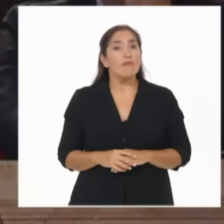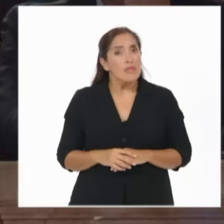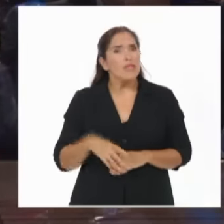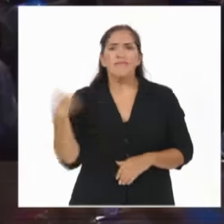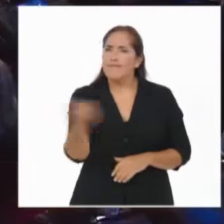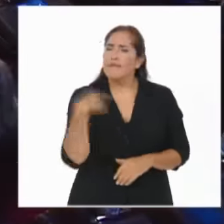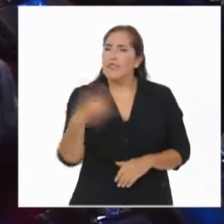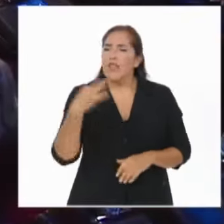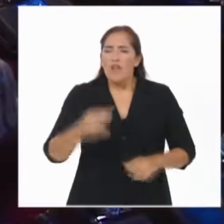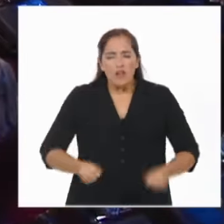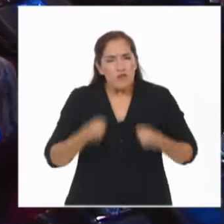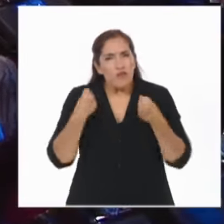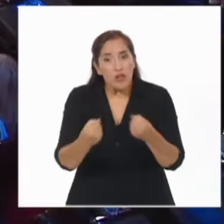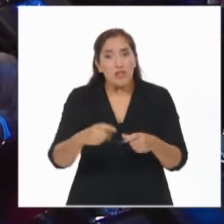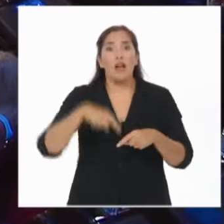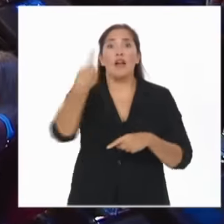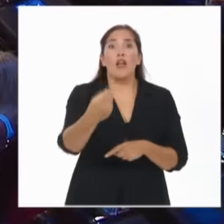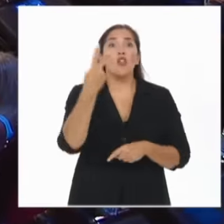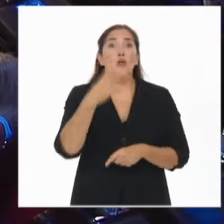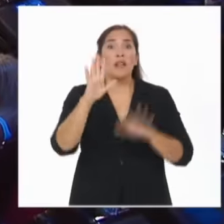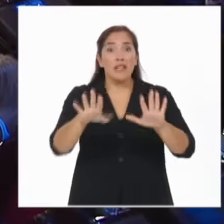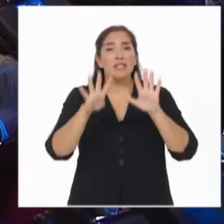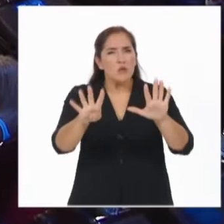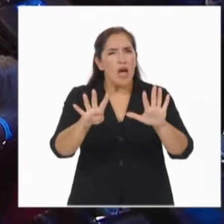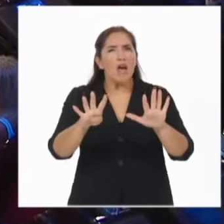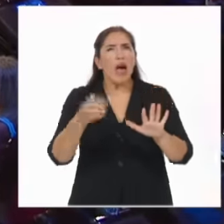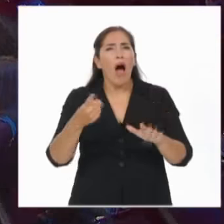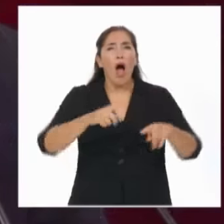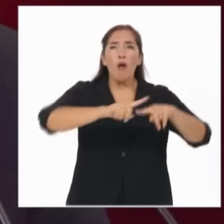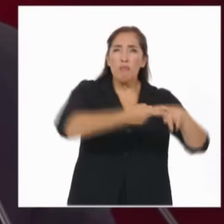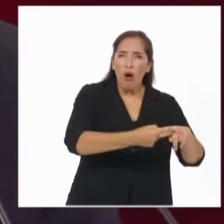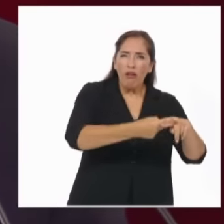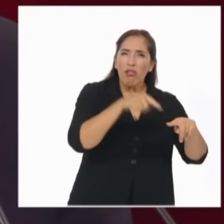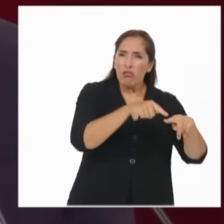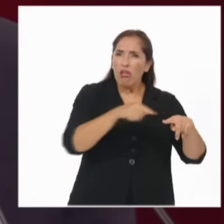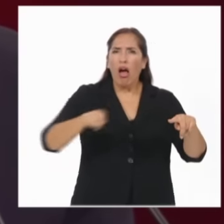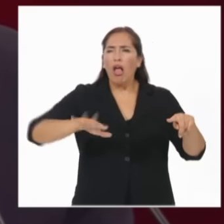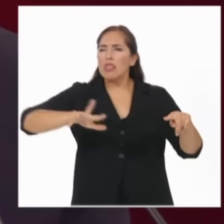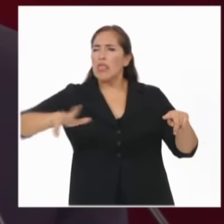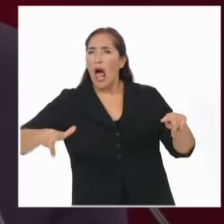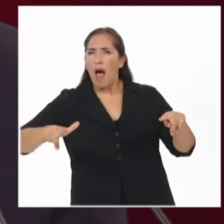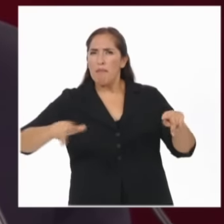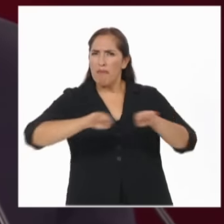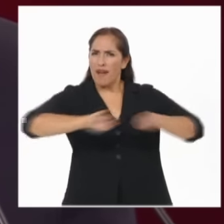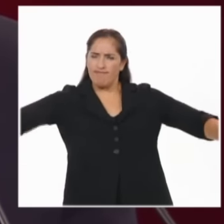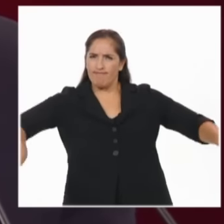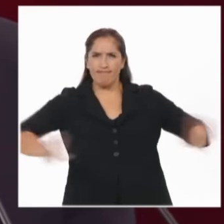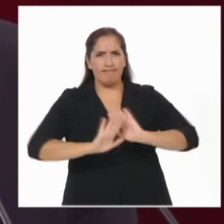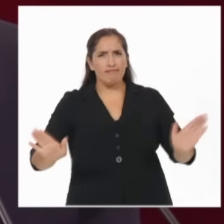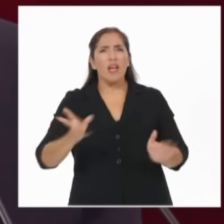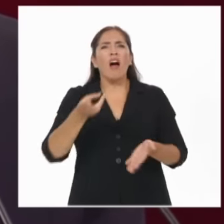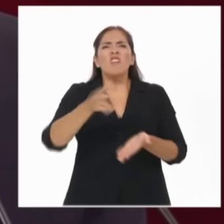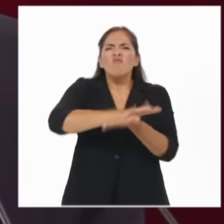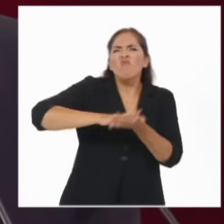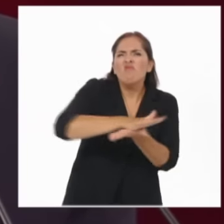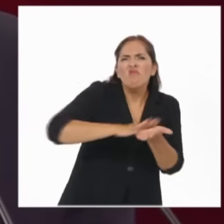Esforcémosnos para que en el 2019 alejemos la trampa de la política. La corrupción es